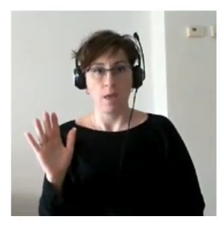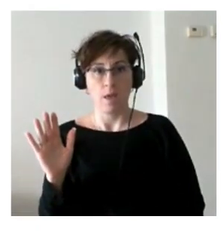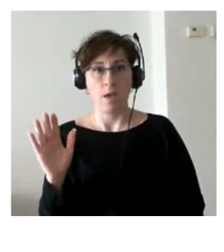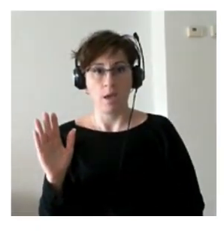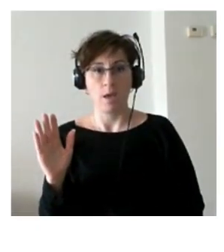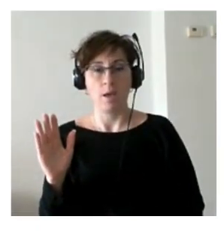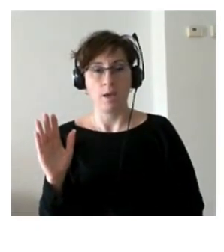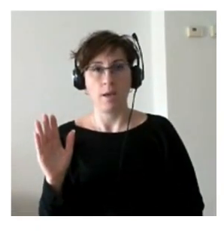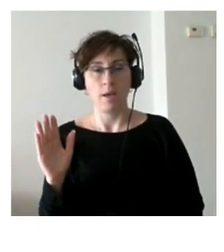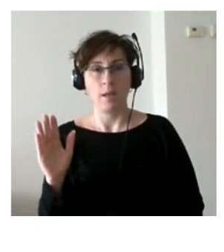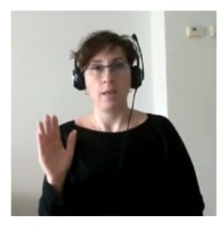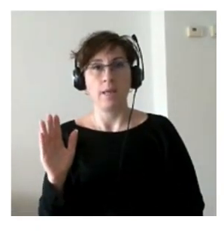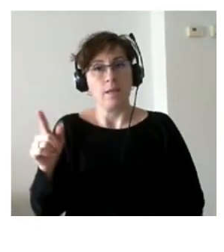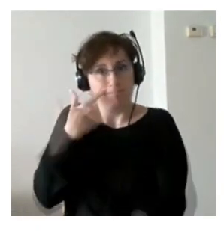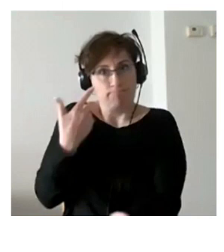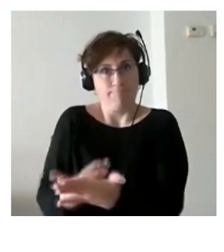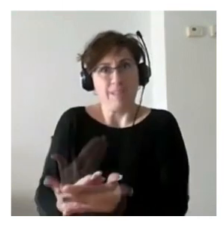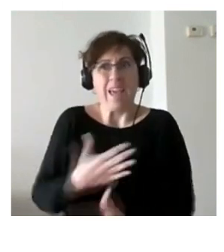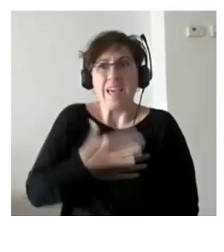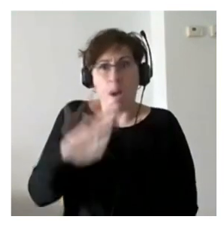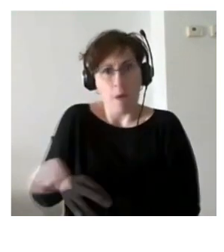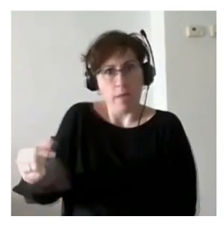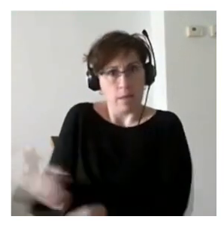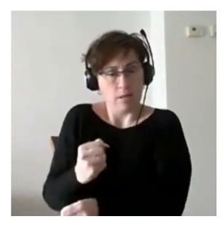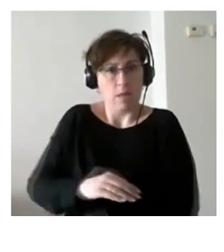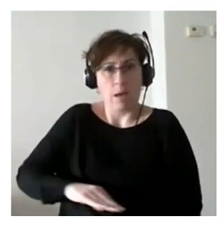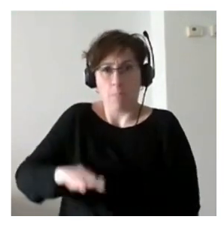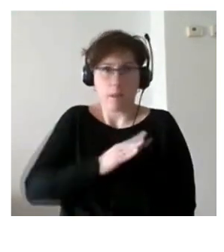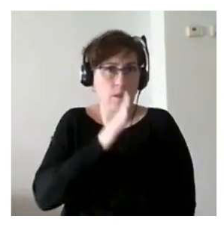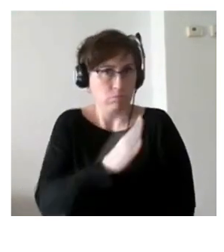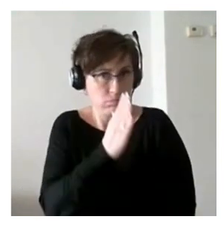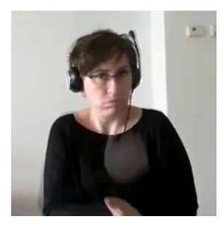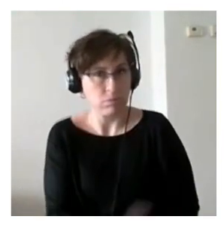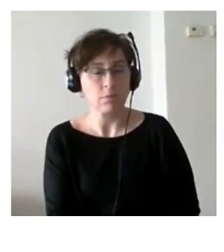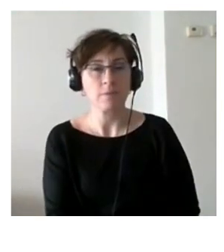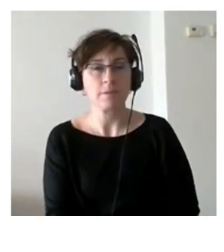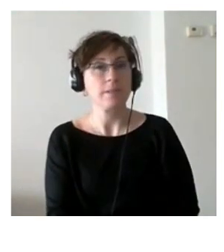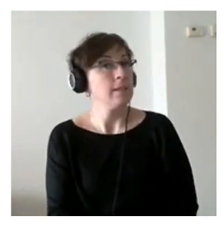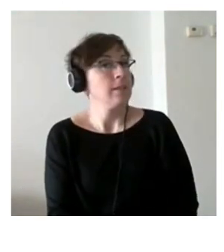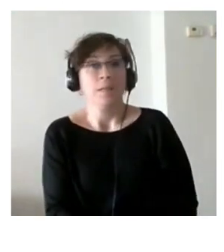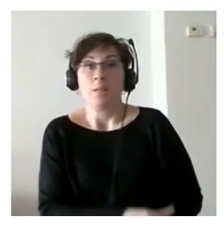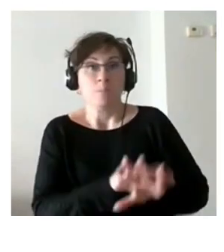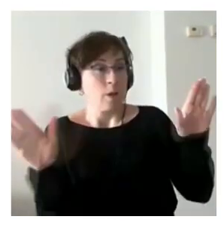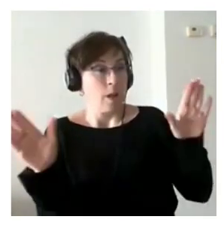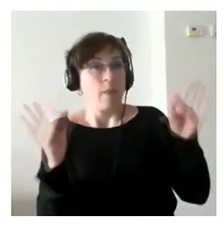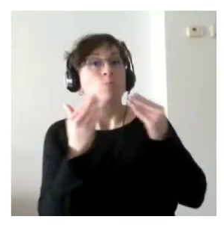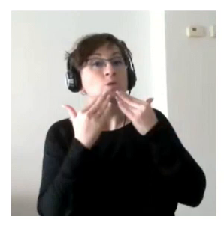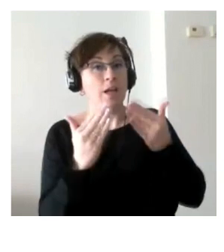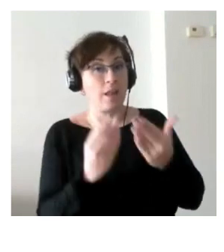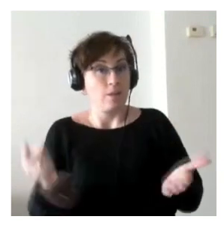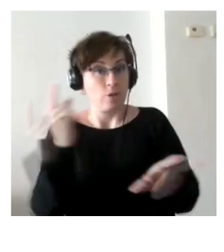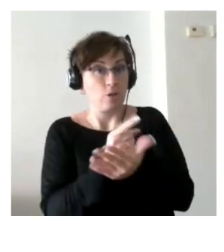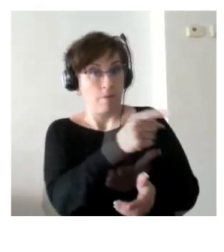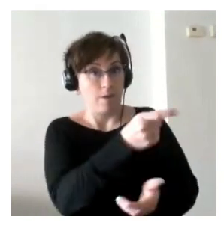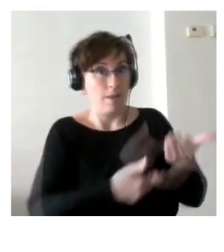dejen constancia de lo que son capaces las capacidades que tienen que son increíbles bueno Antonio agradecerte nuevamente tu colaboración y tu